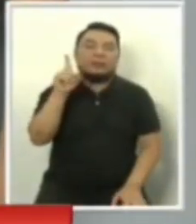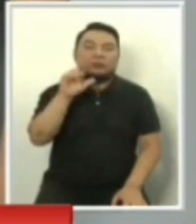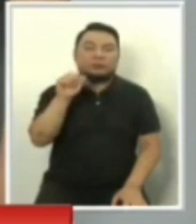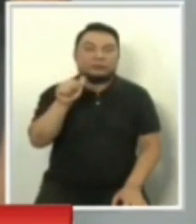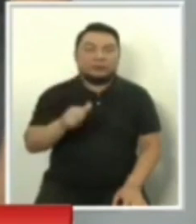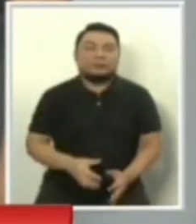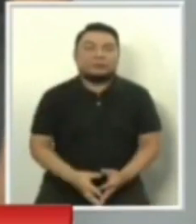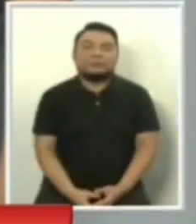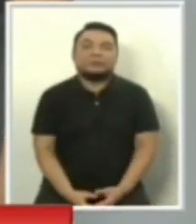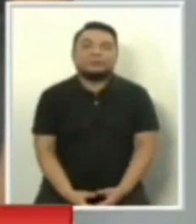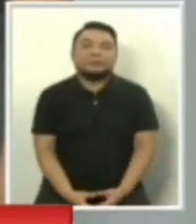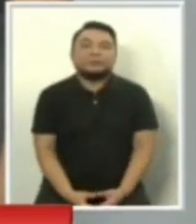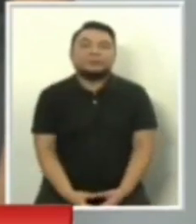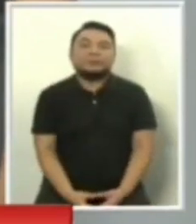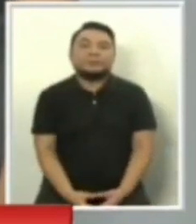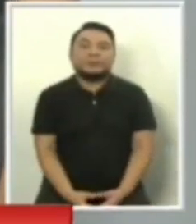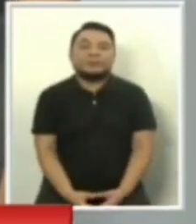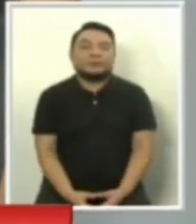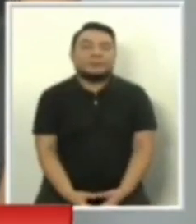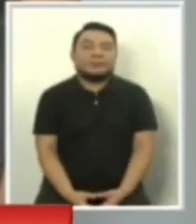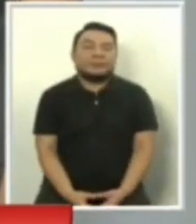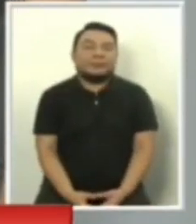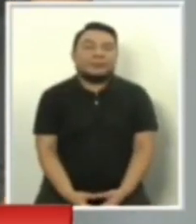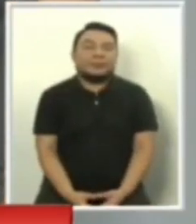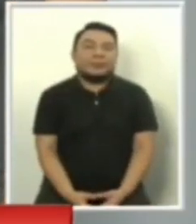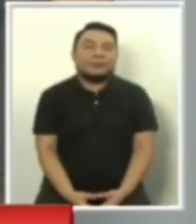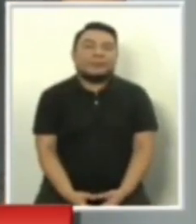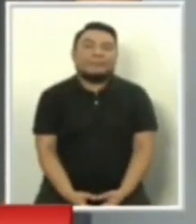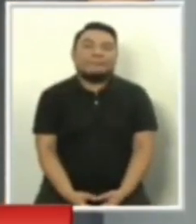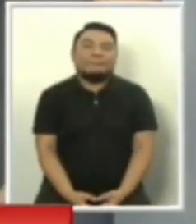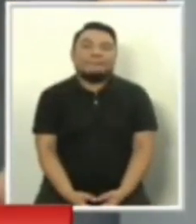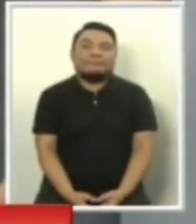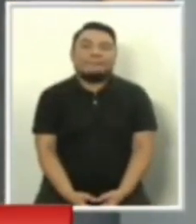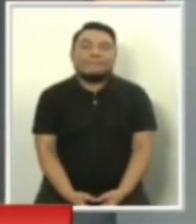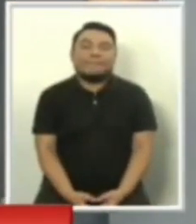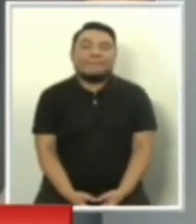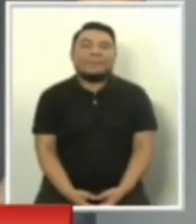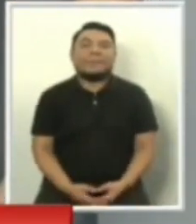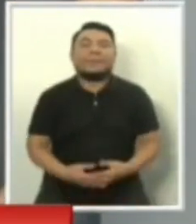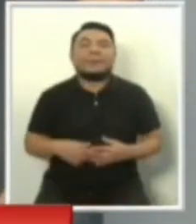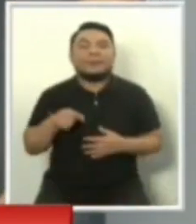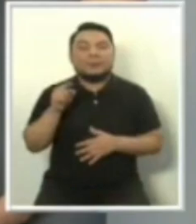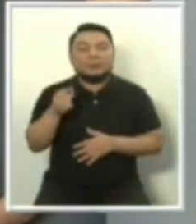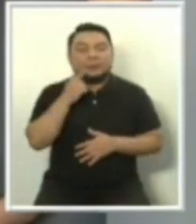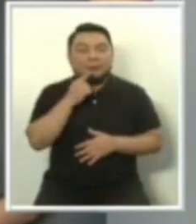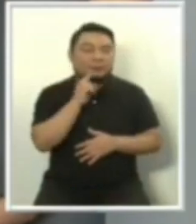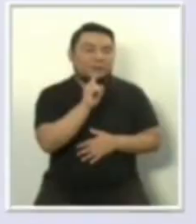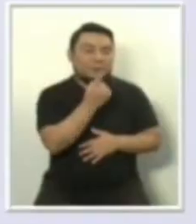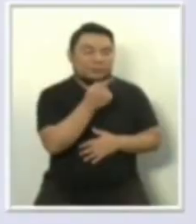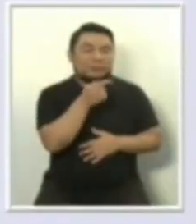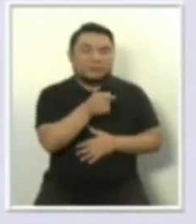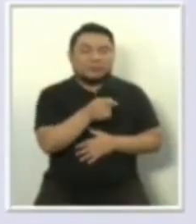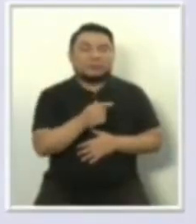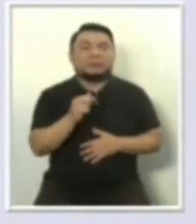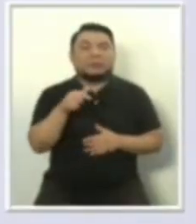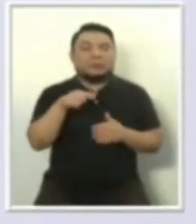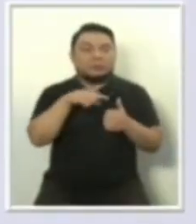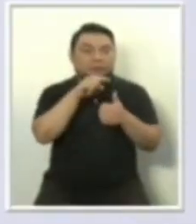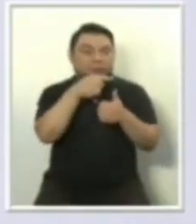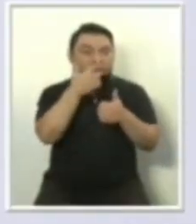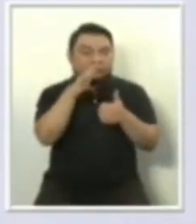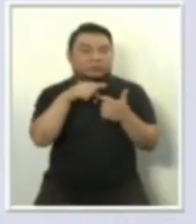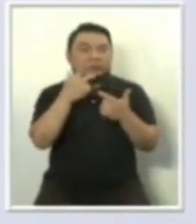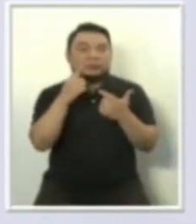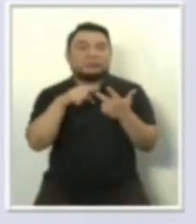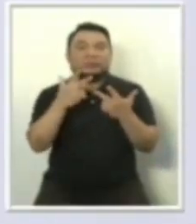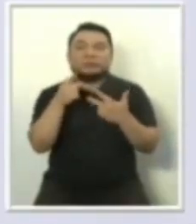Aquí, Milagros, volvemos a la dinámica del primer bloque. Aquí estamos alternando el primer bloque y en este caso el tercero. Vamos con el